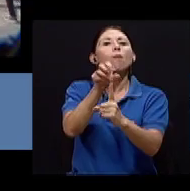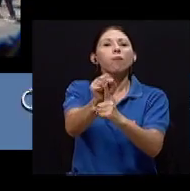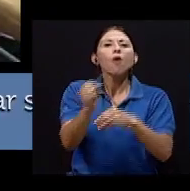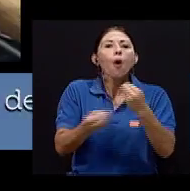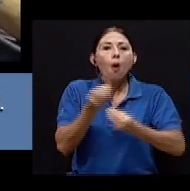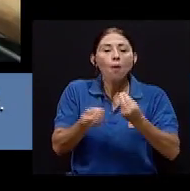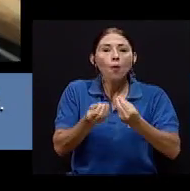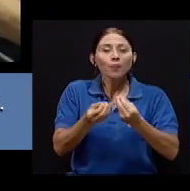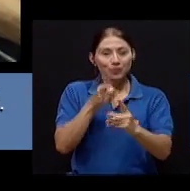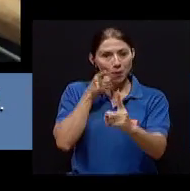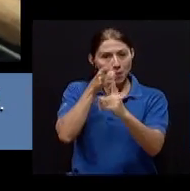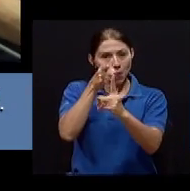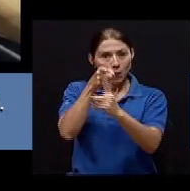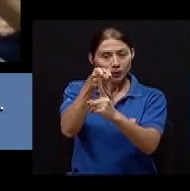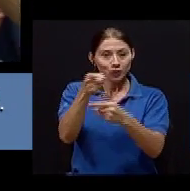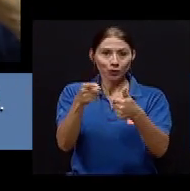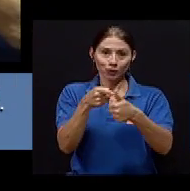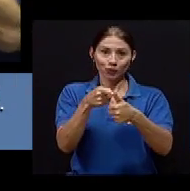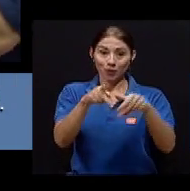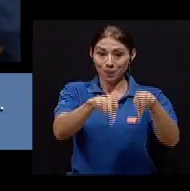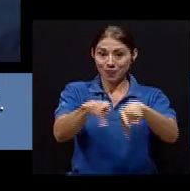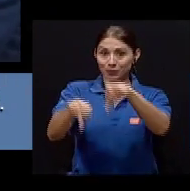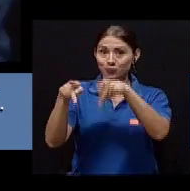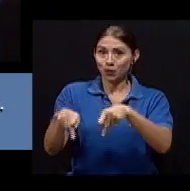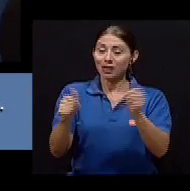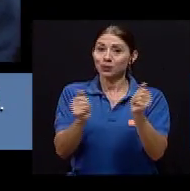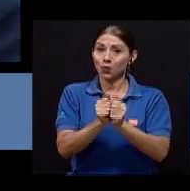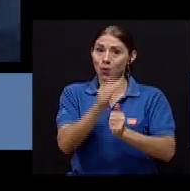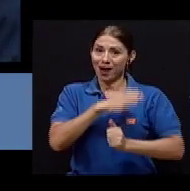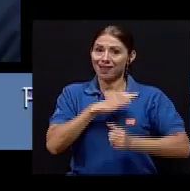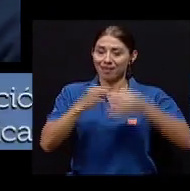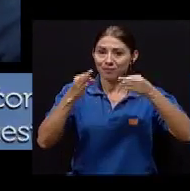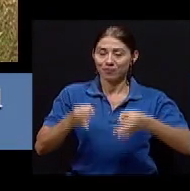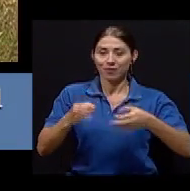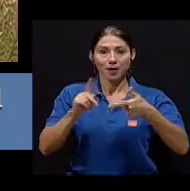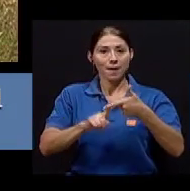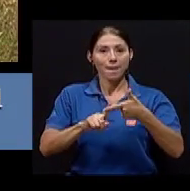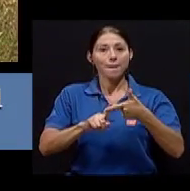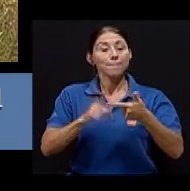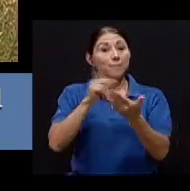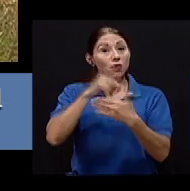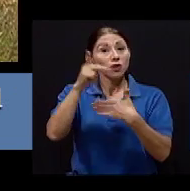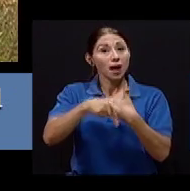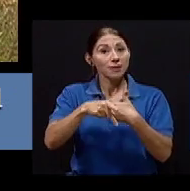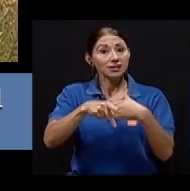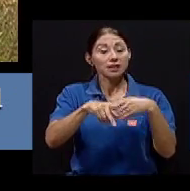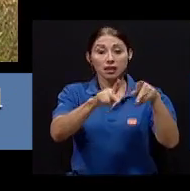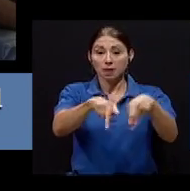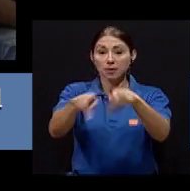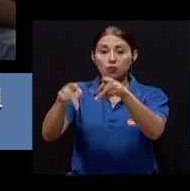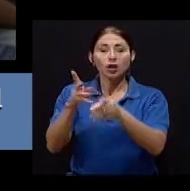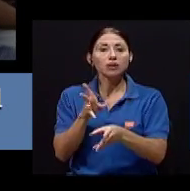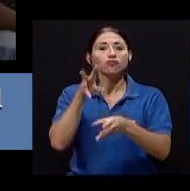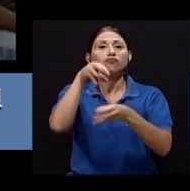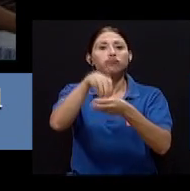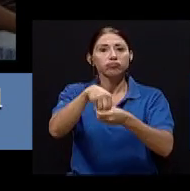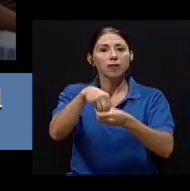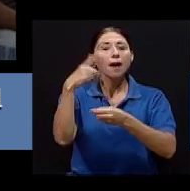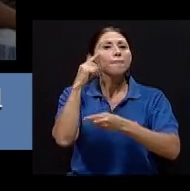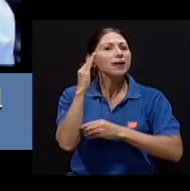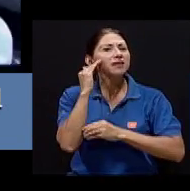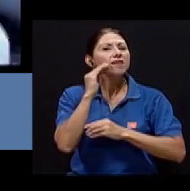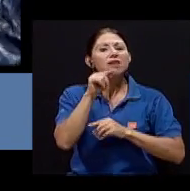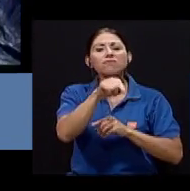se plantean como propósitos garantizar servicios de calidad a la población, crear programas que incluyan la participación de la comunidad para